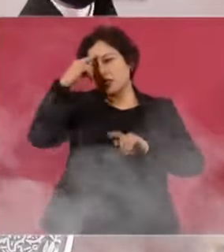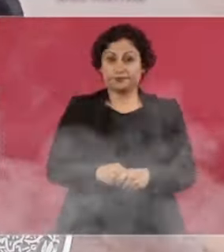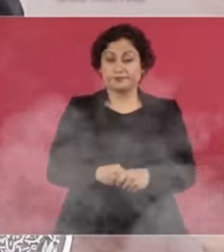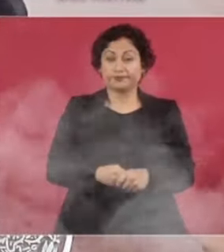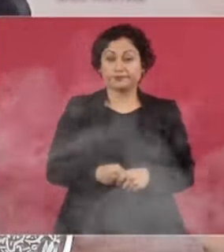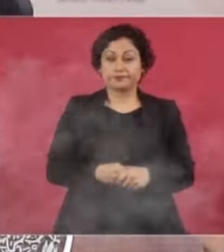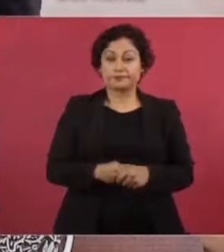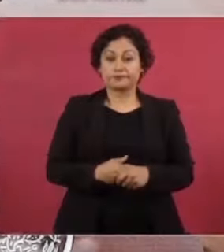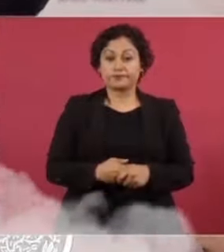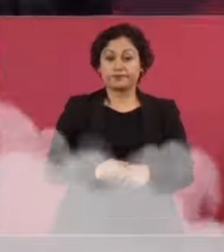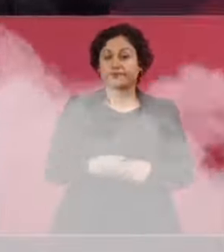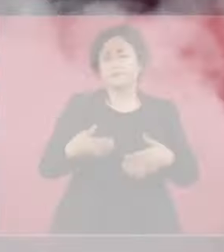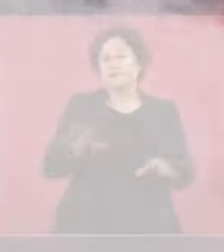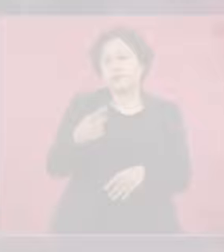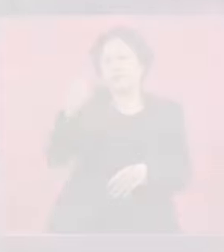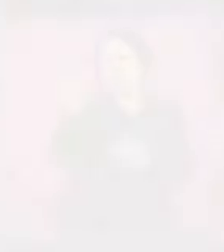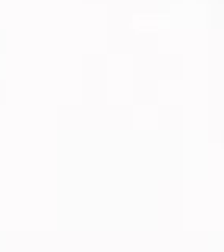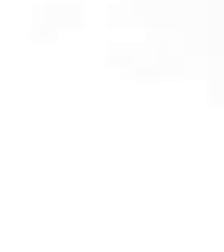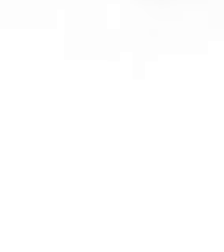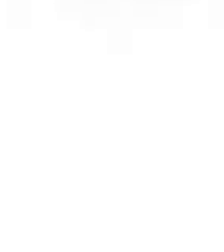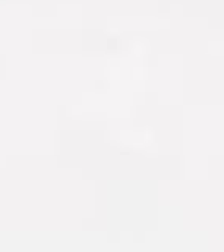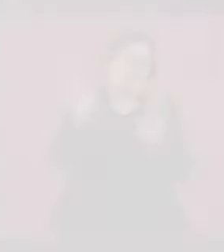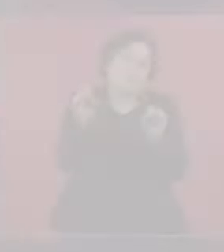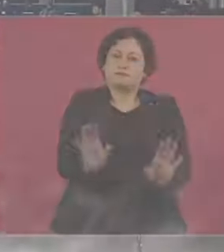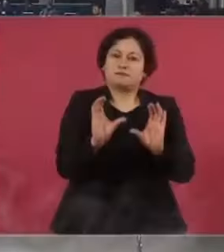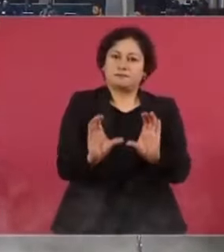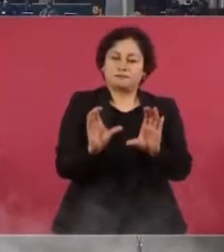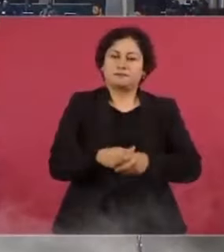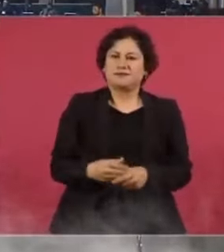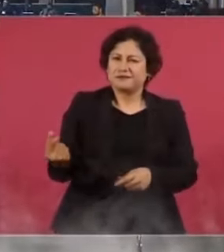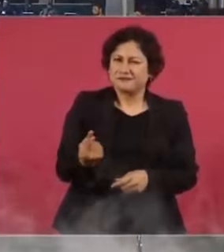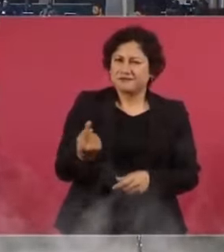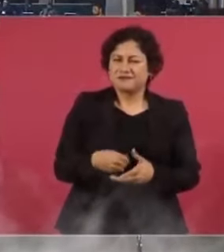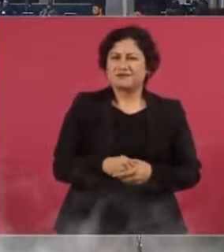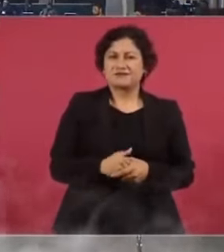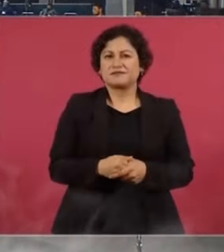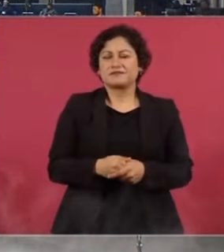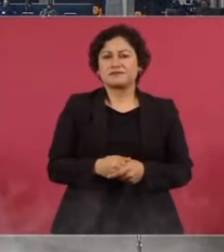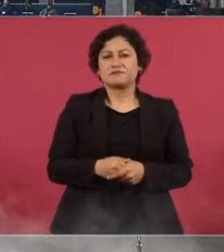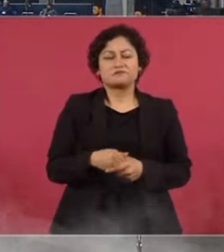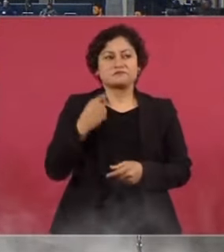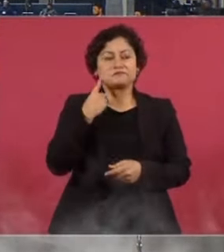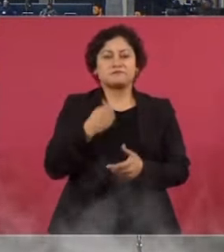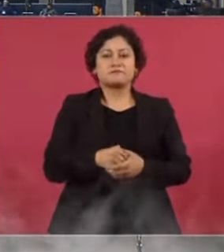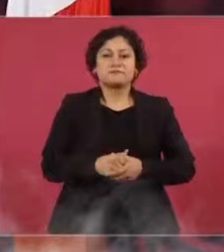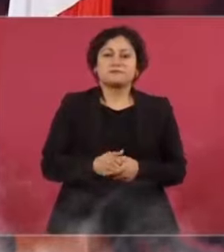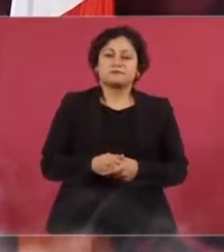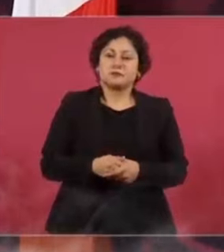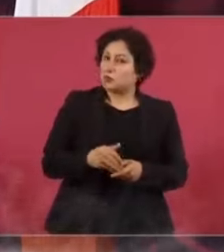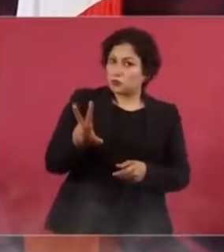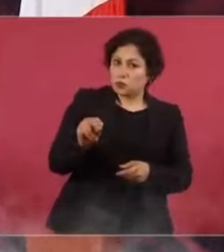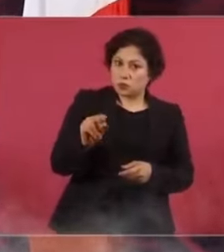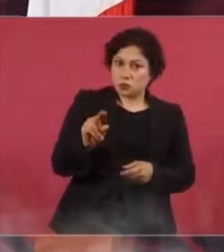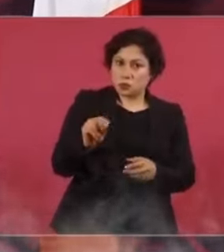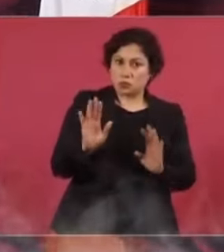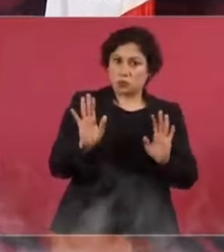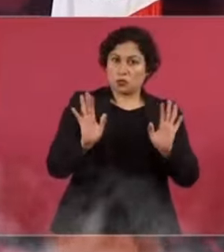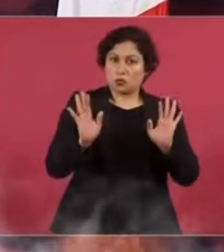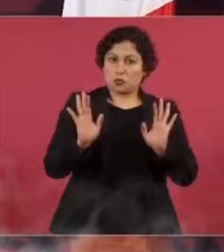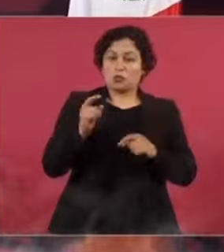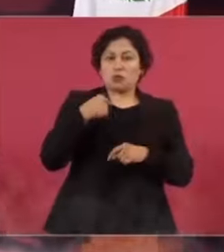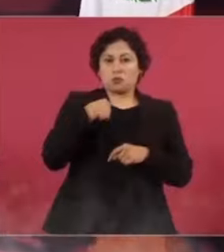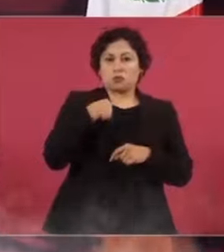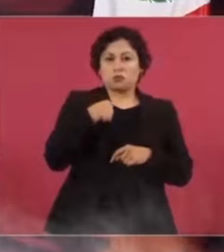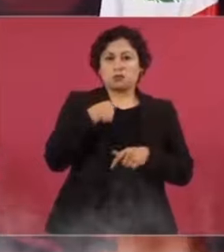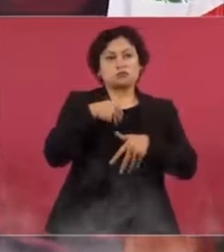a un partido. Conservador. ¿Después de la censura dejarían usar la plataforma? No, no. Uno no se sale del